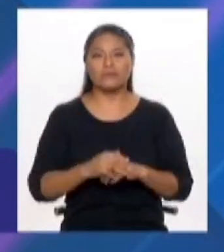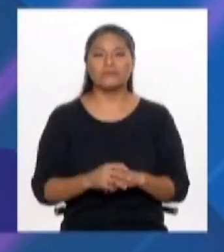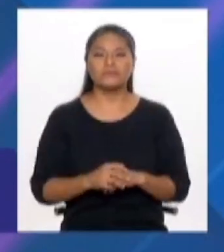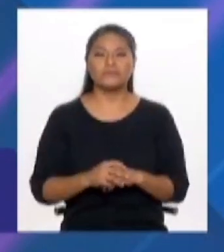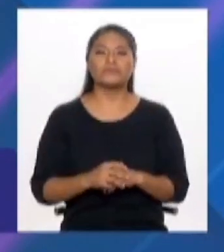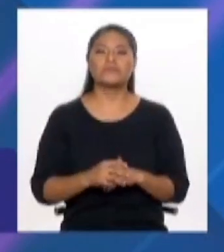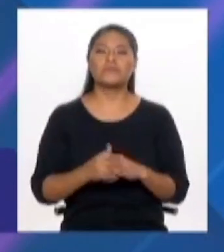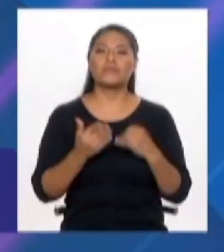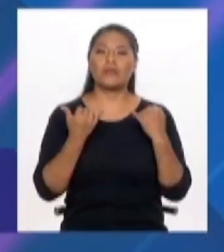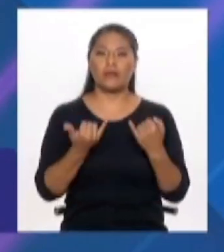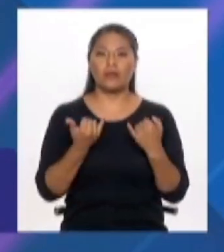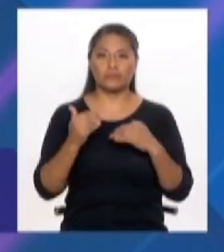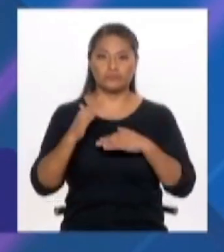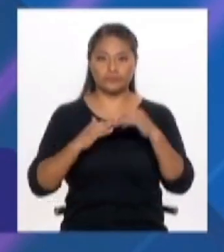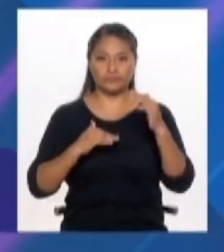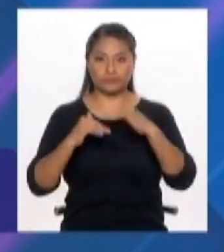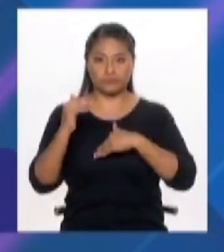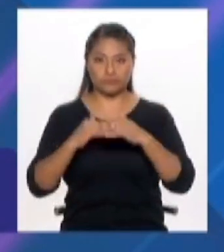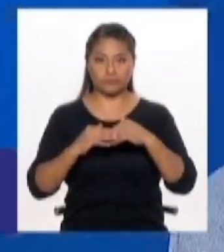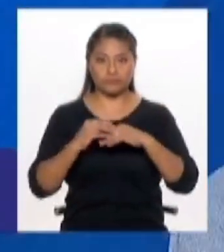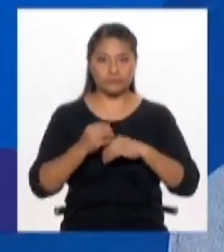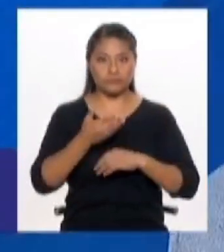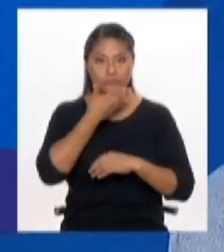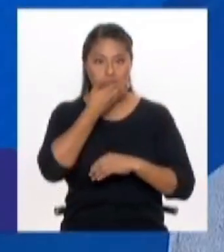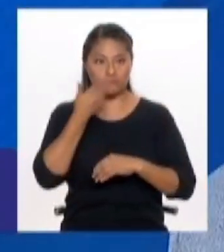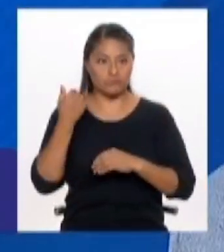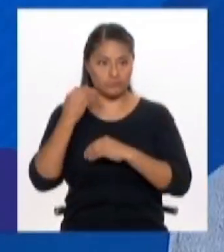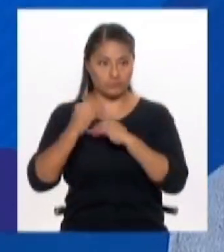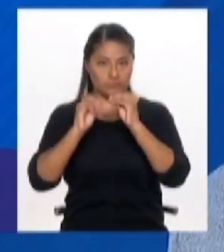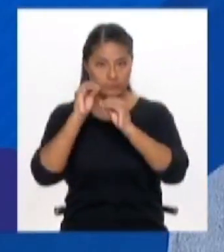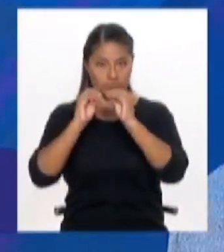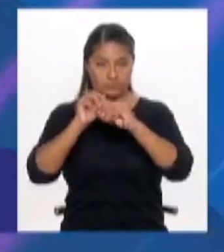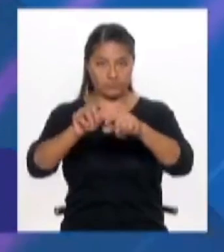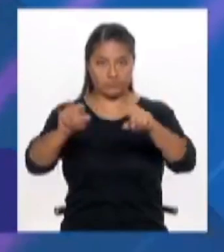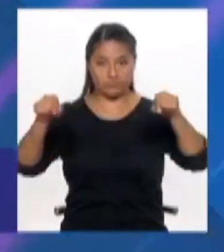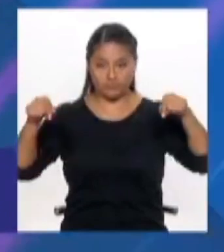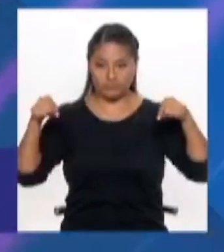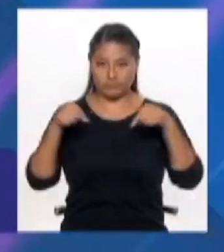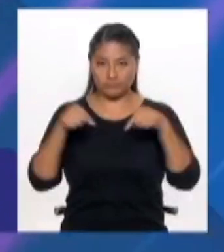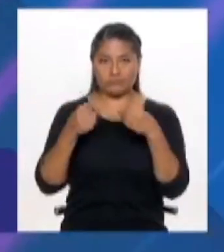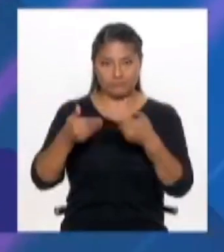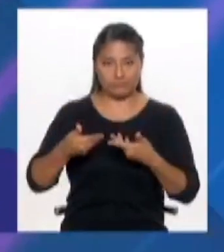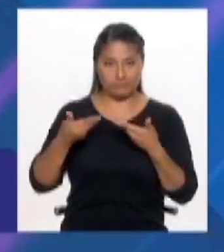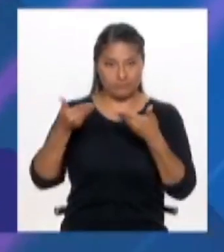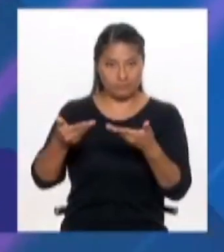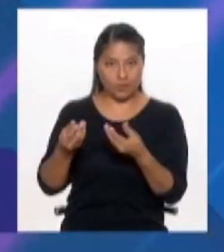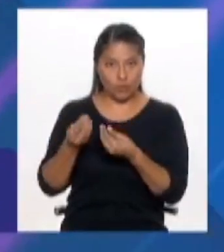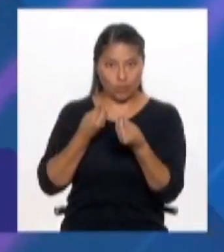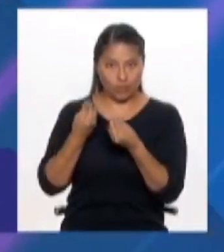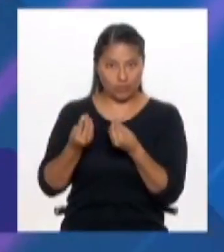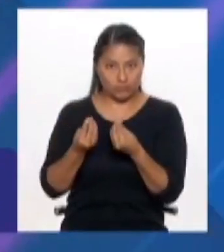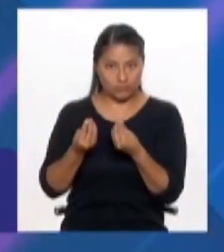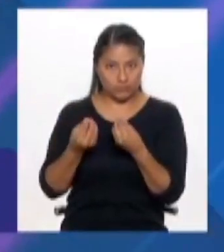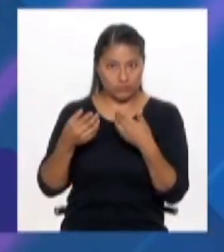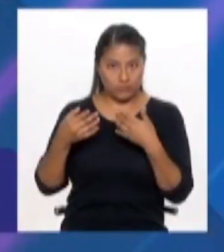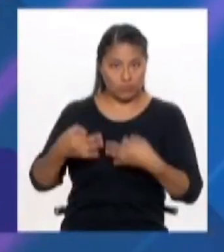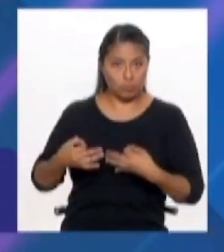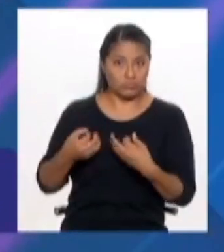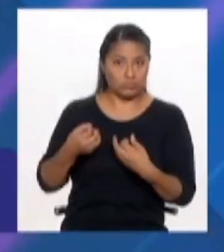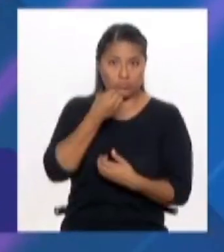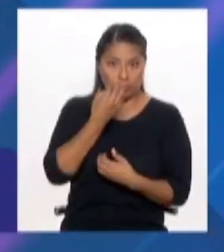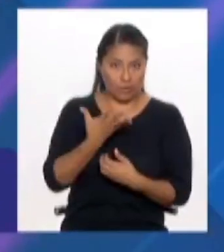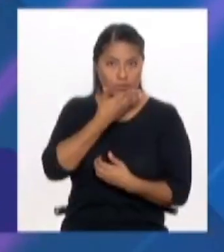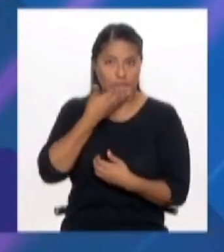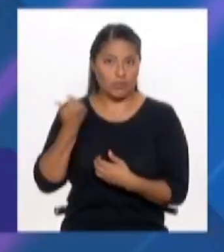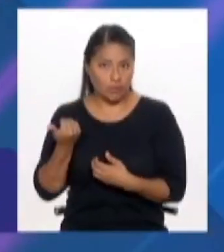¿Las modificaciones o mejoras que se han dado a esta piscina pública, en efecto, la mejoran,